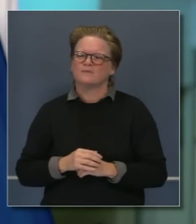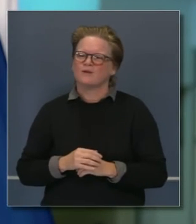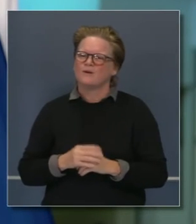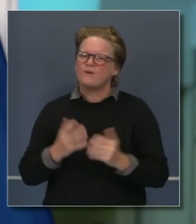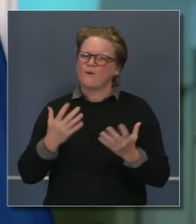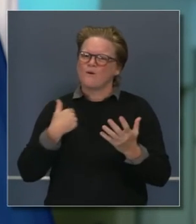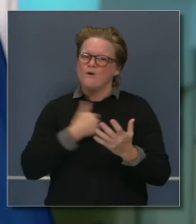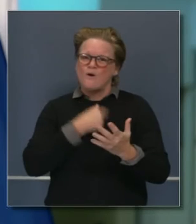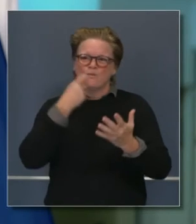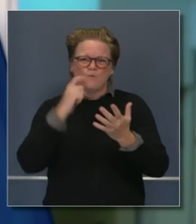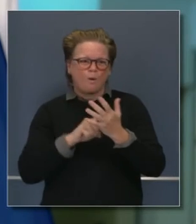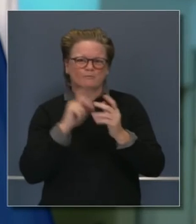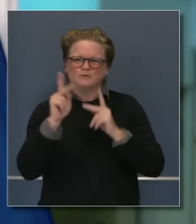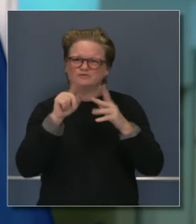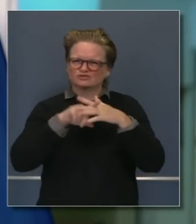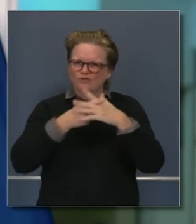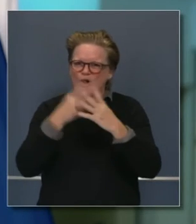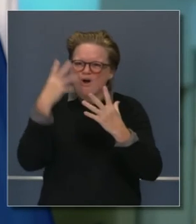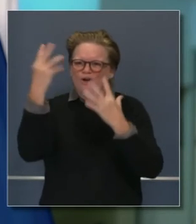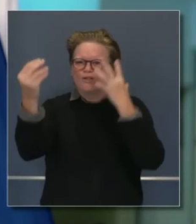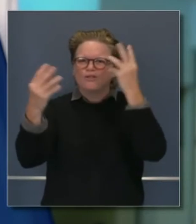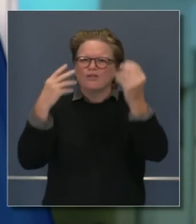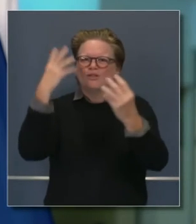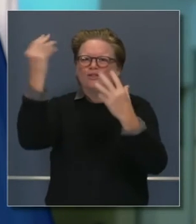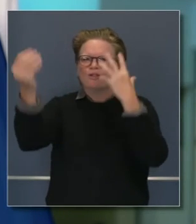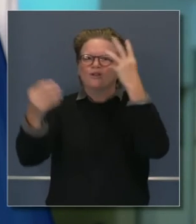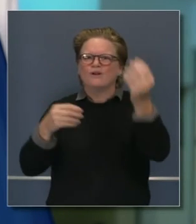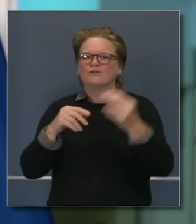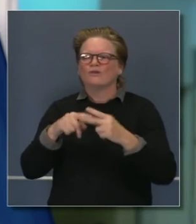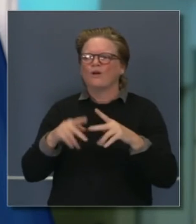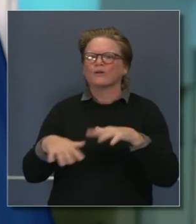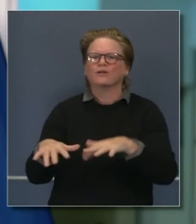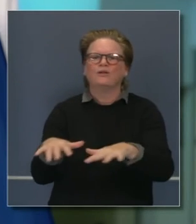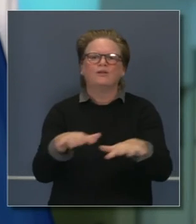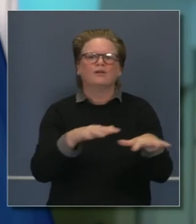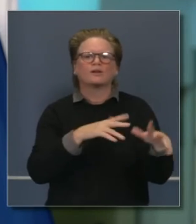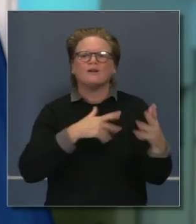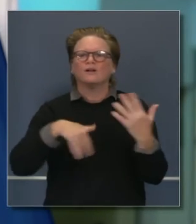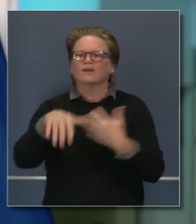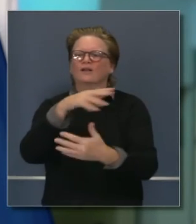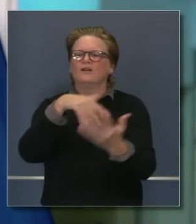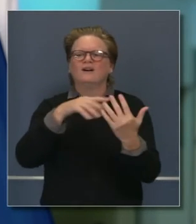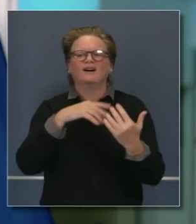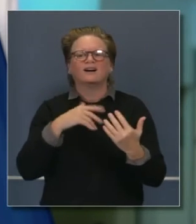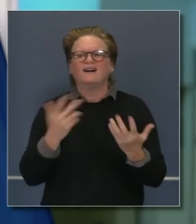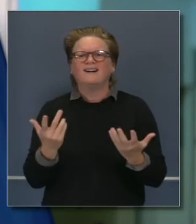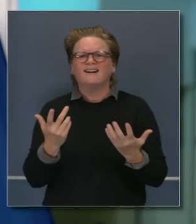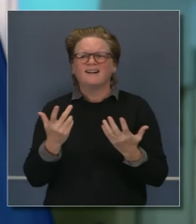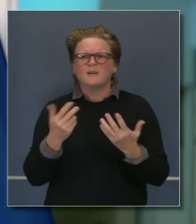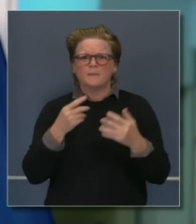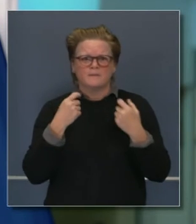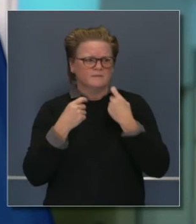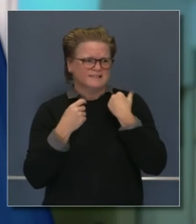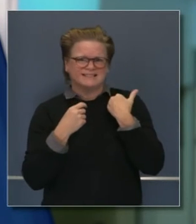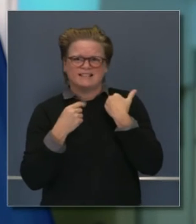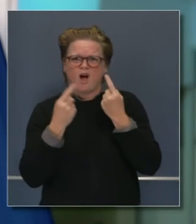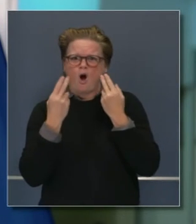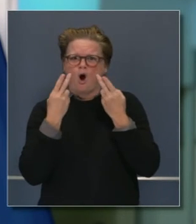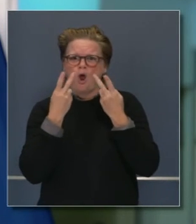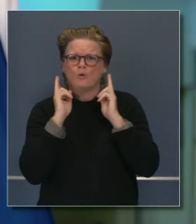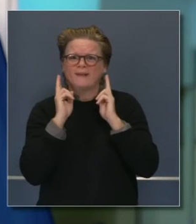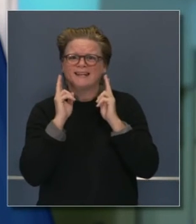entremezclándose con otras personas fuera de sus casas. Indicaciones relacionadas a Halloween. Y